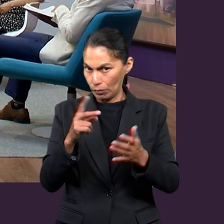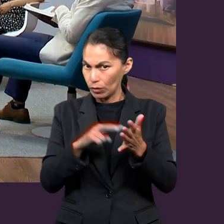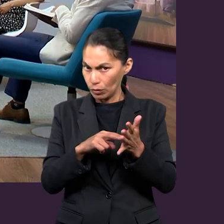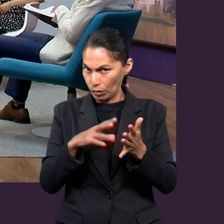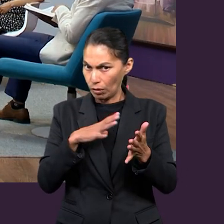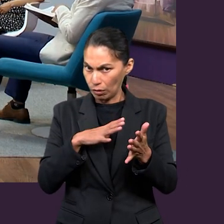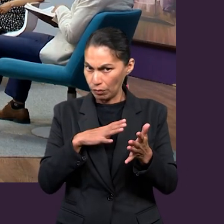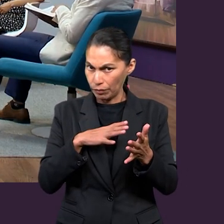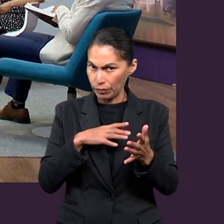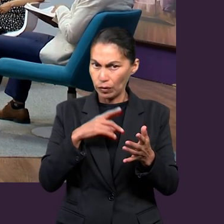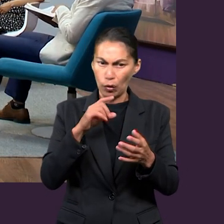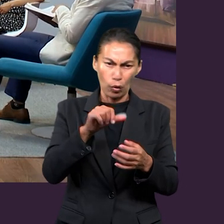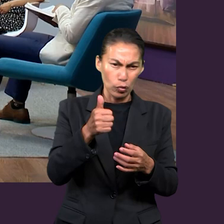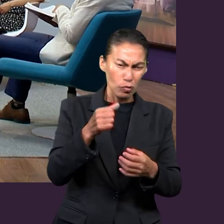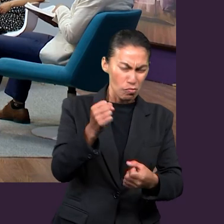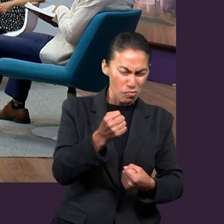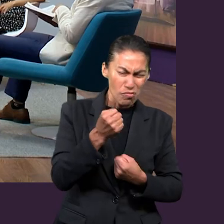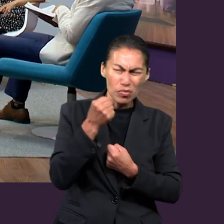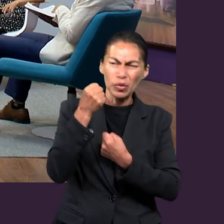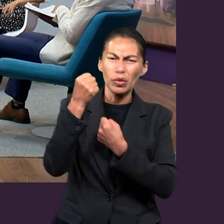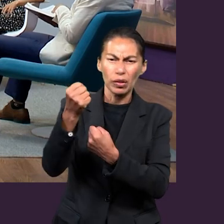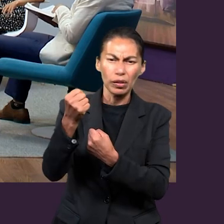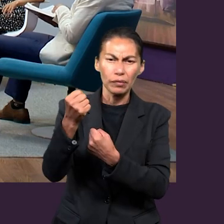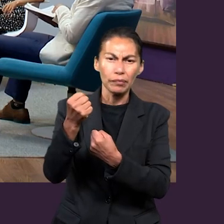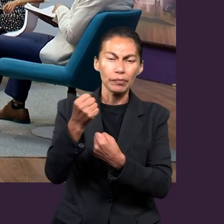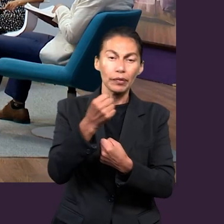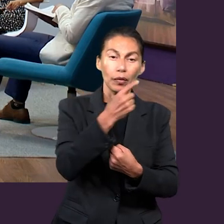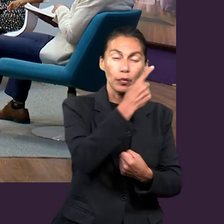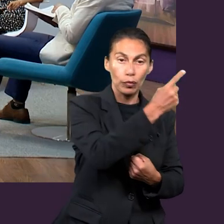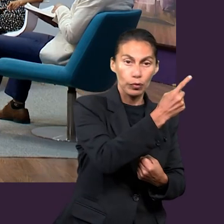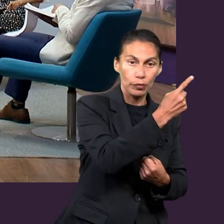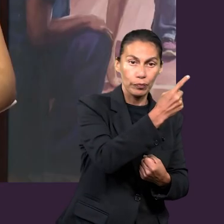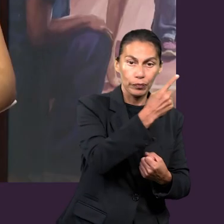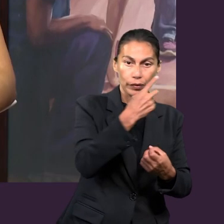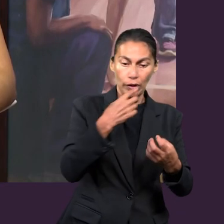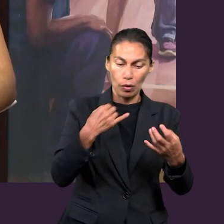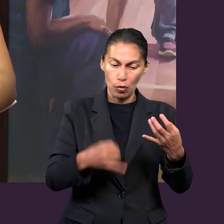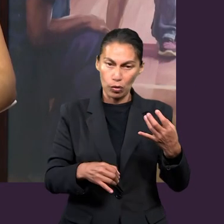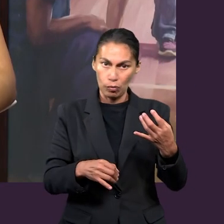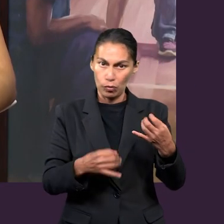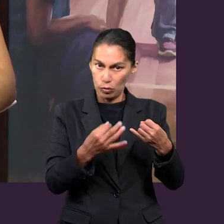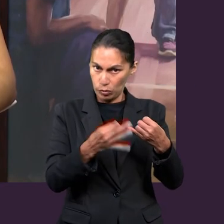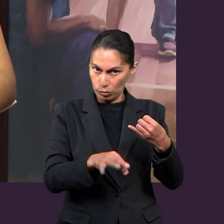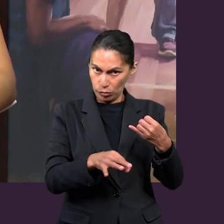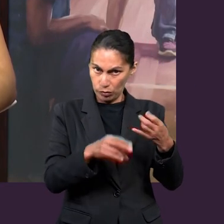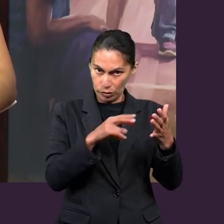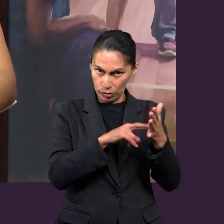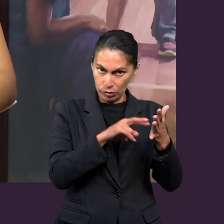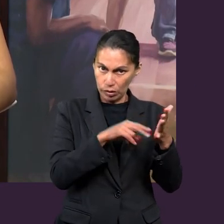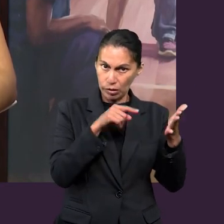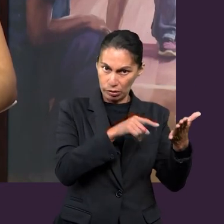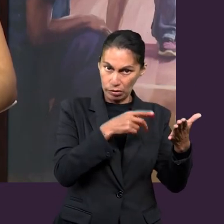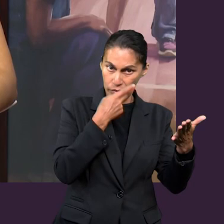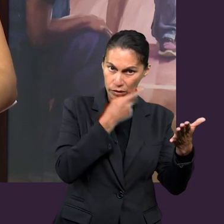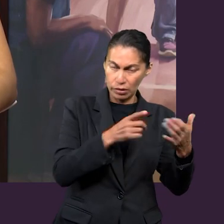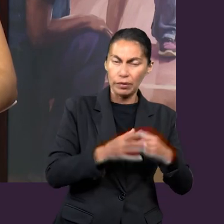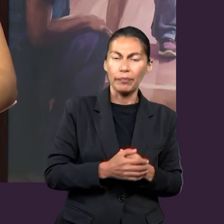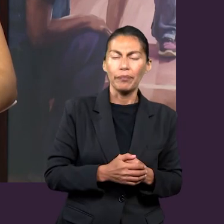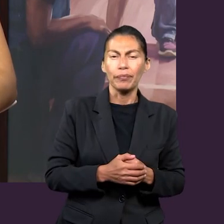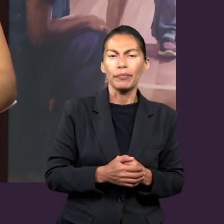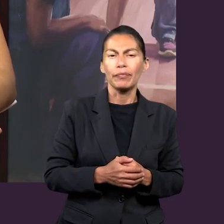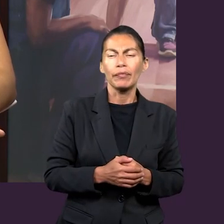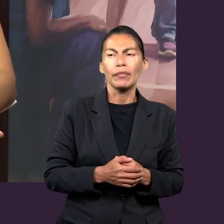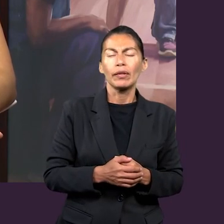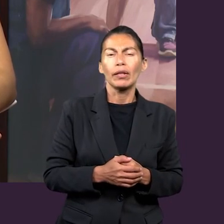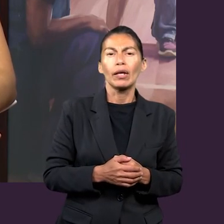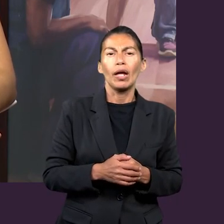Y también el poder. El poder solo tienen dos. El primer versículo y el último. Y